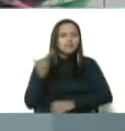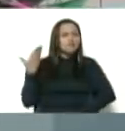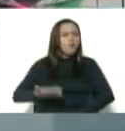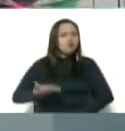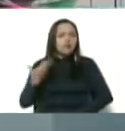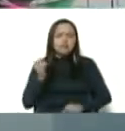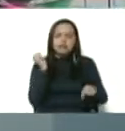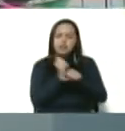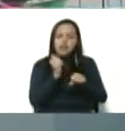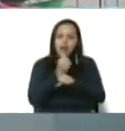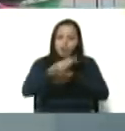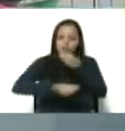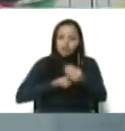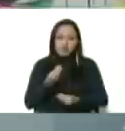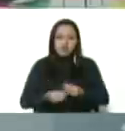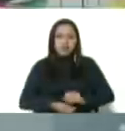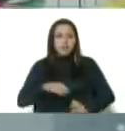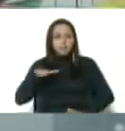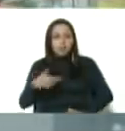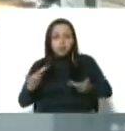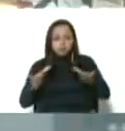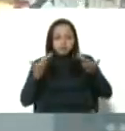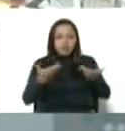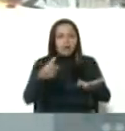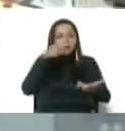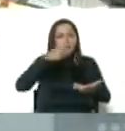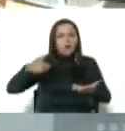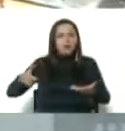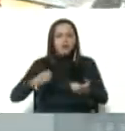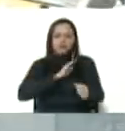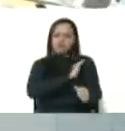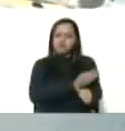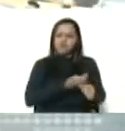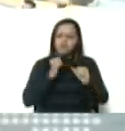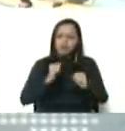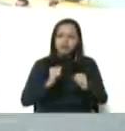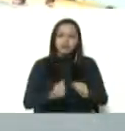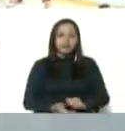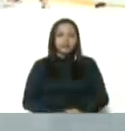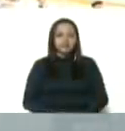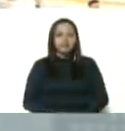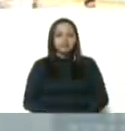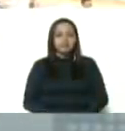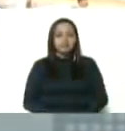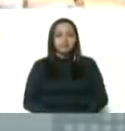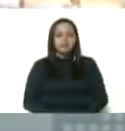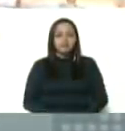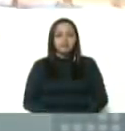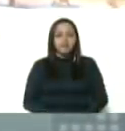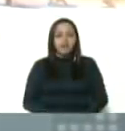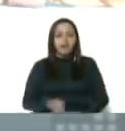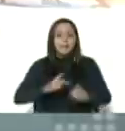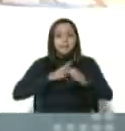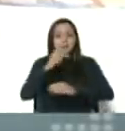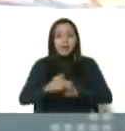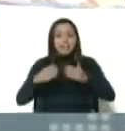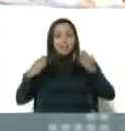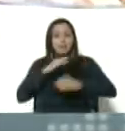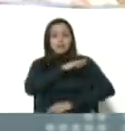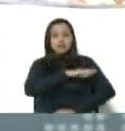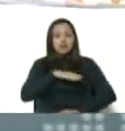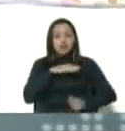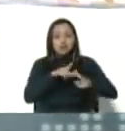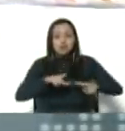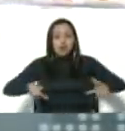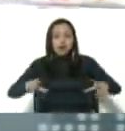fundamental. Para empoderar al pueblo. Ahí está también el plan de la gran misión cuadrantes